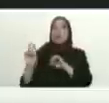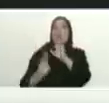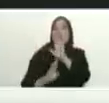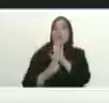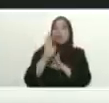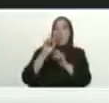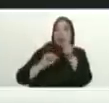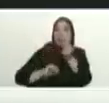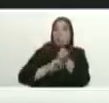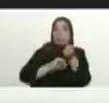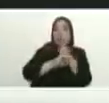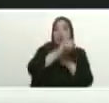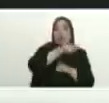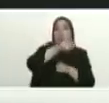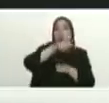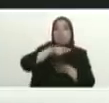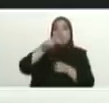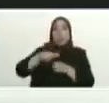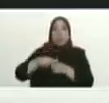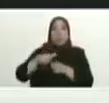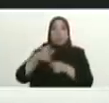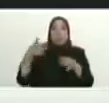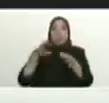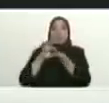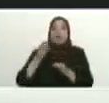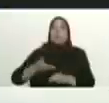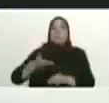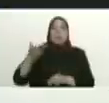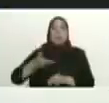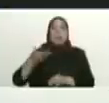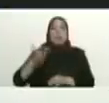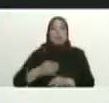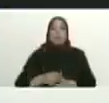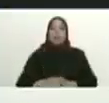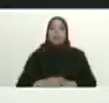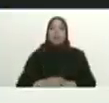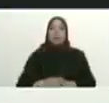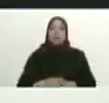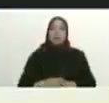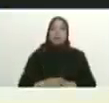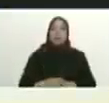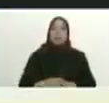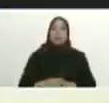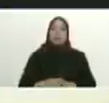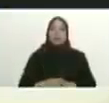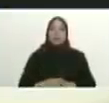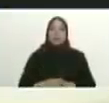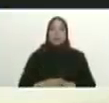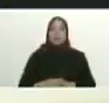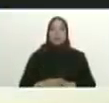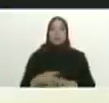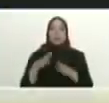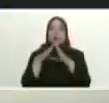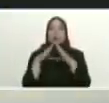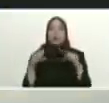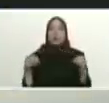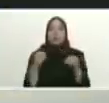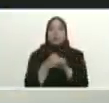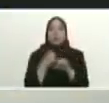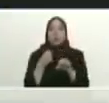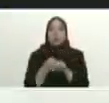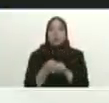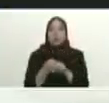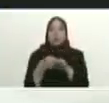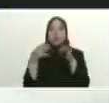apoyar a la gente eso es muy importante en el terreno en el terreno todo esto me